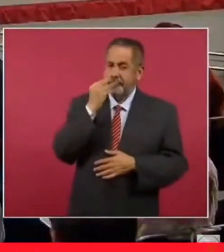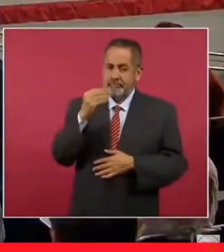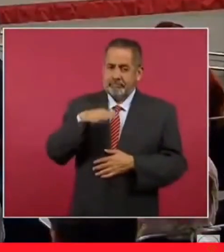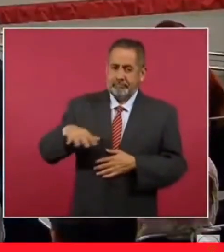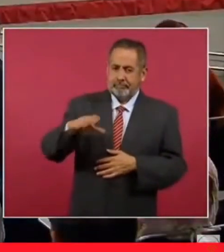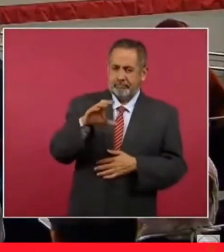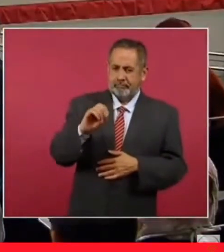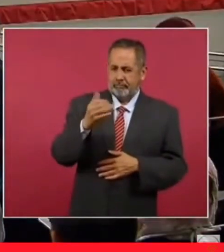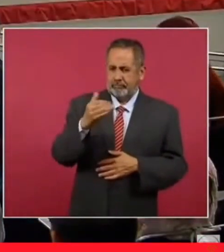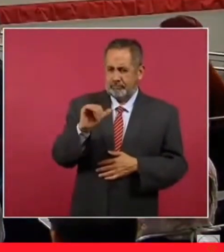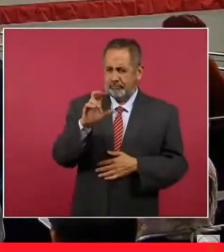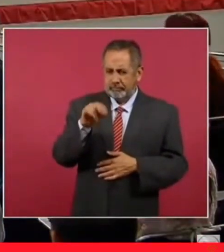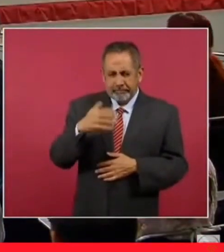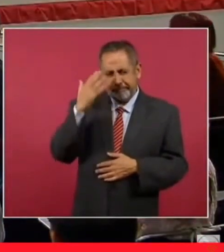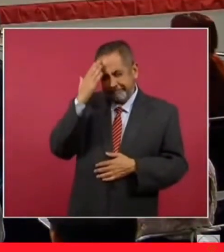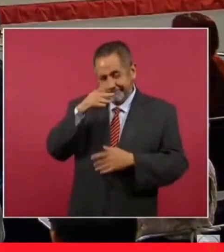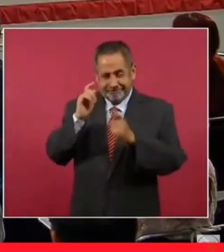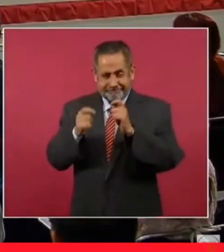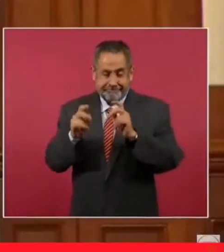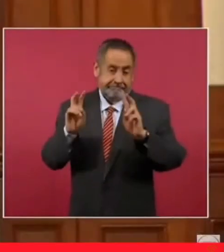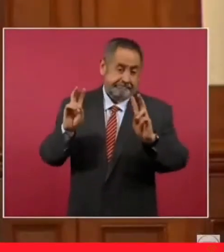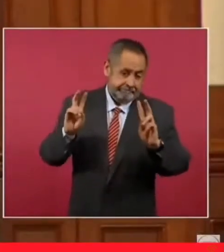tienen más información.